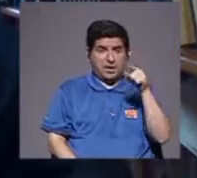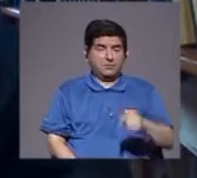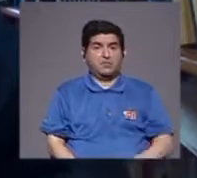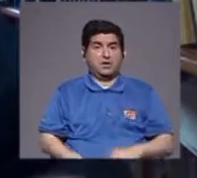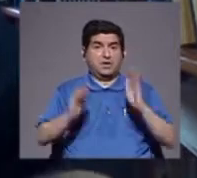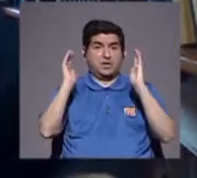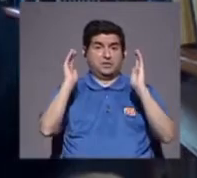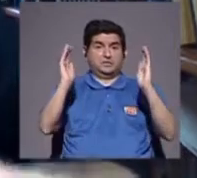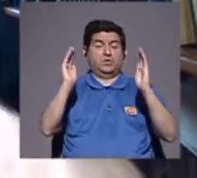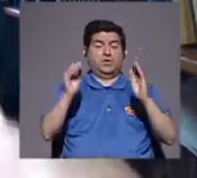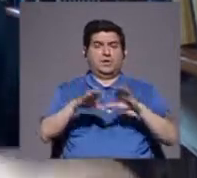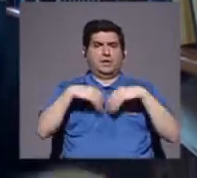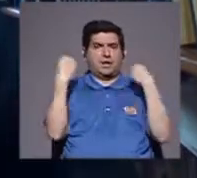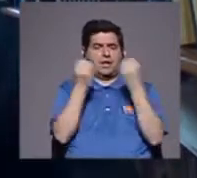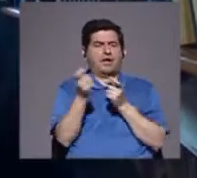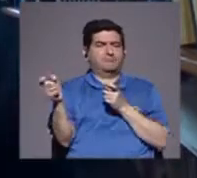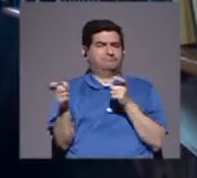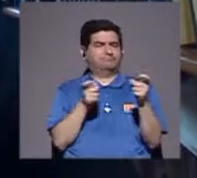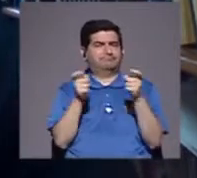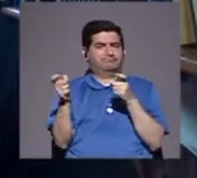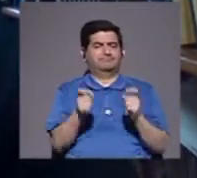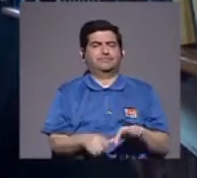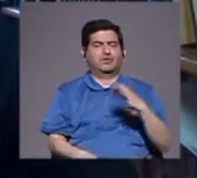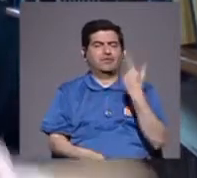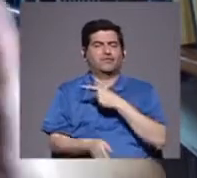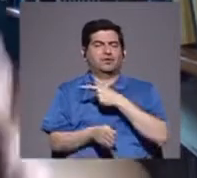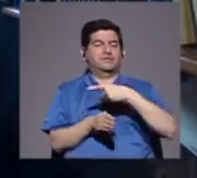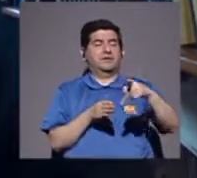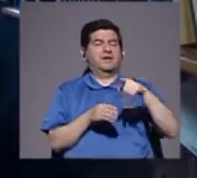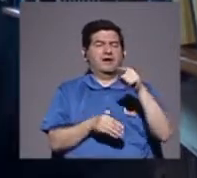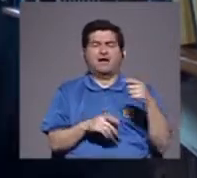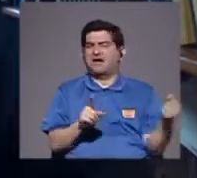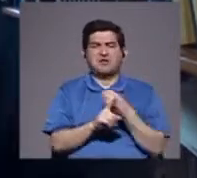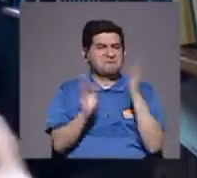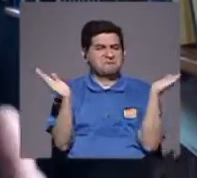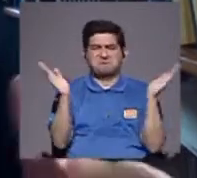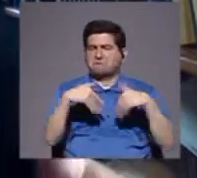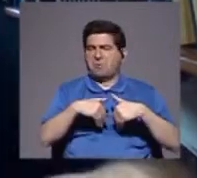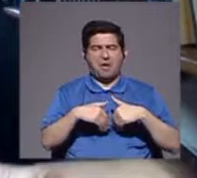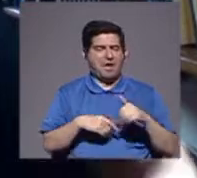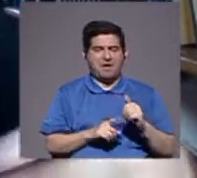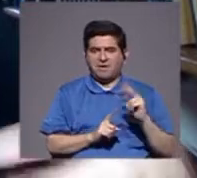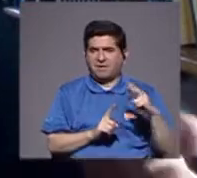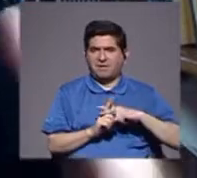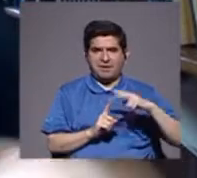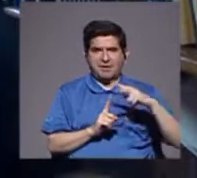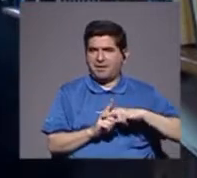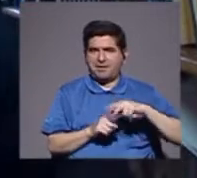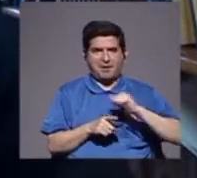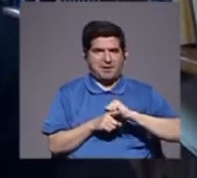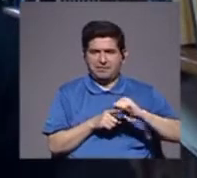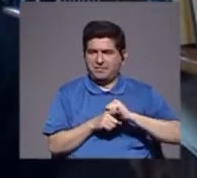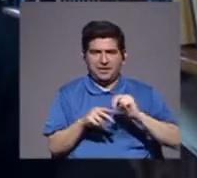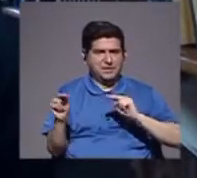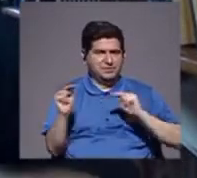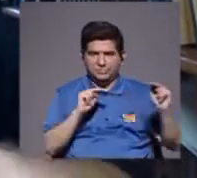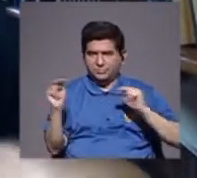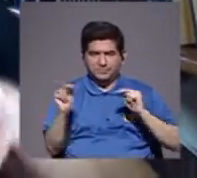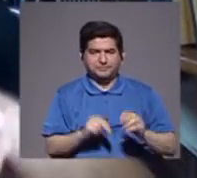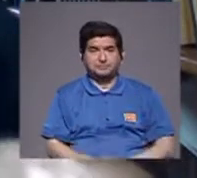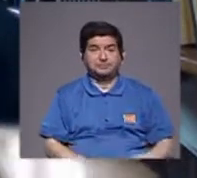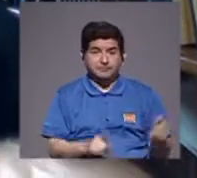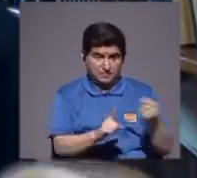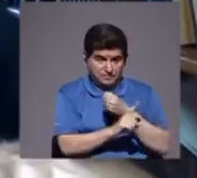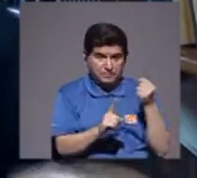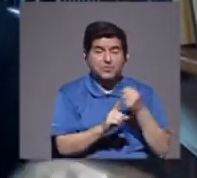que los manejan las grandes organizaciones, a nivel profesional, y ahí no hay violencia, en la práctica, en el negocio como tal, la